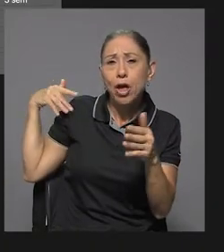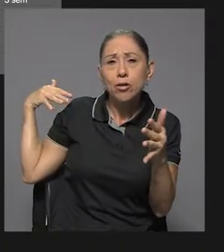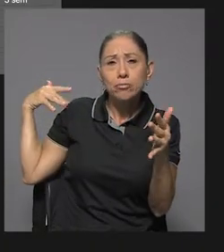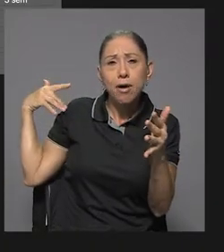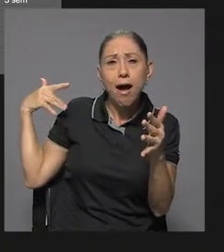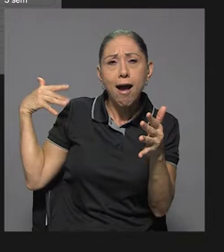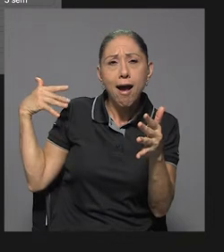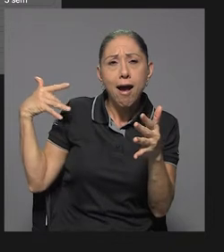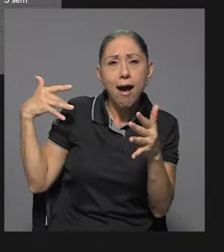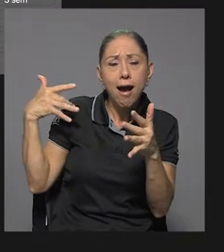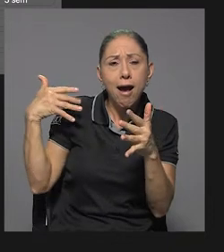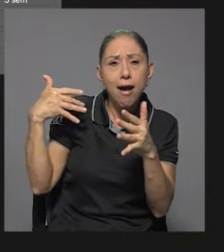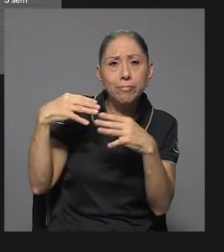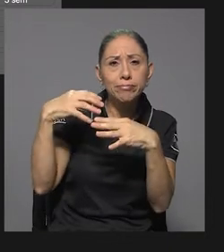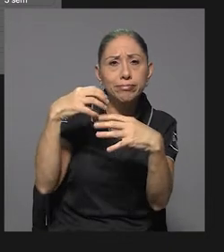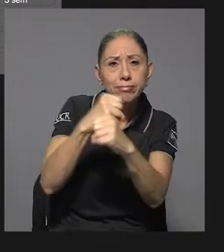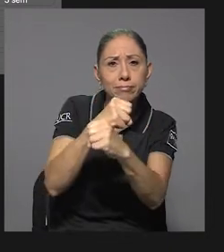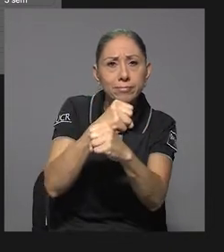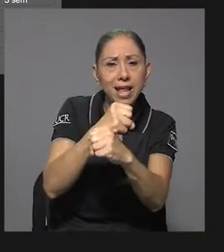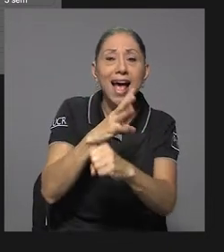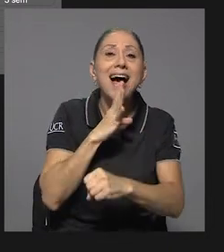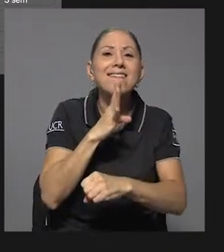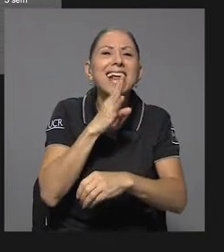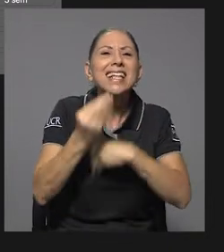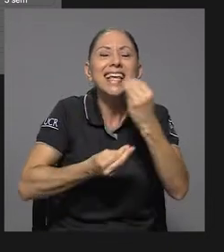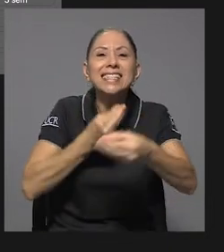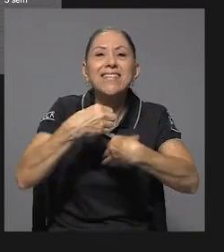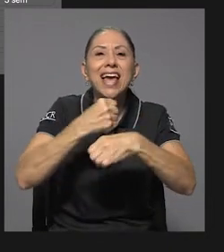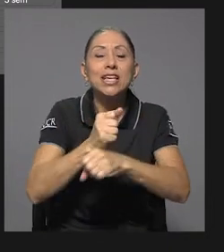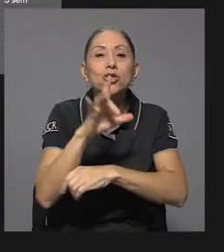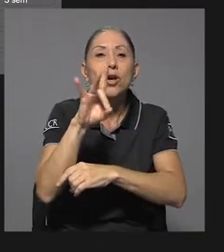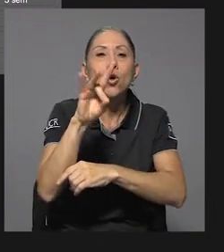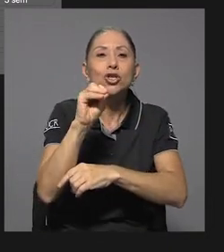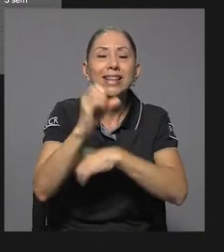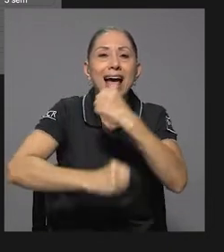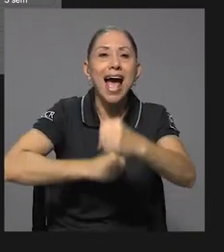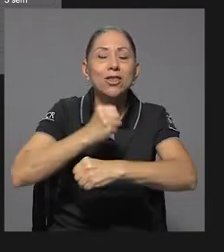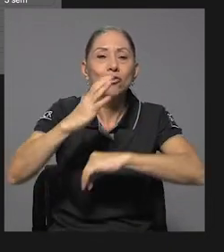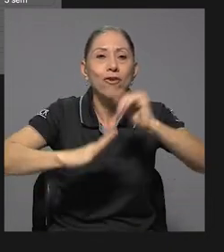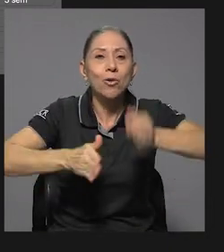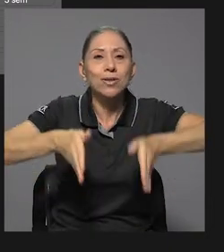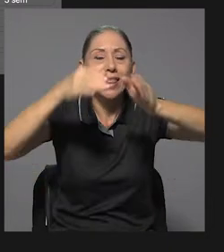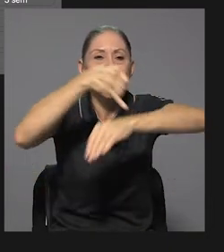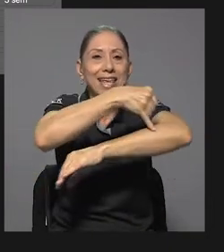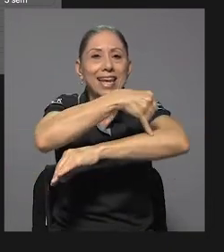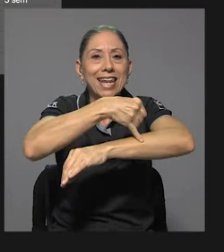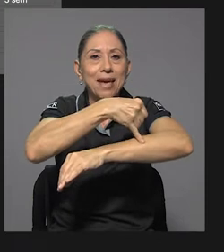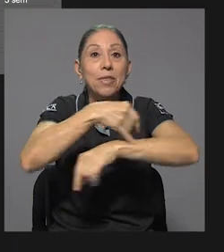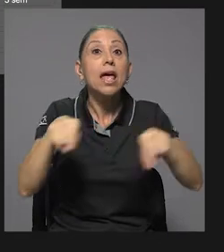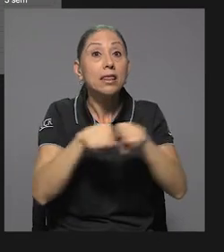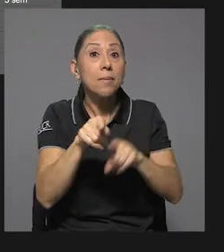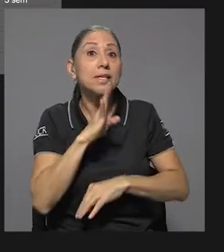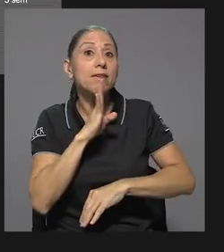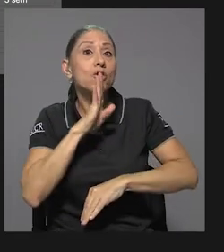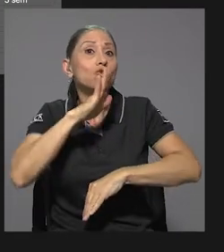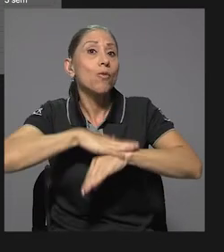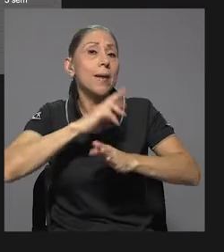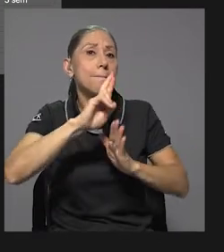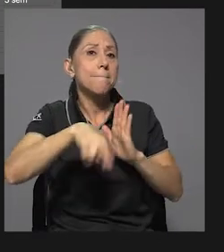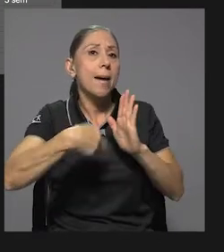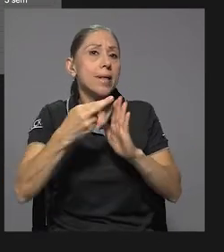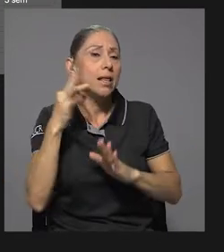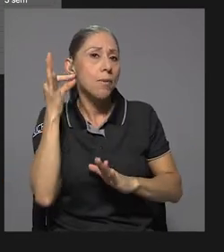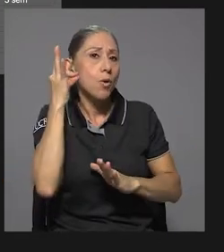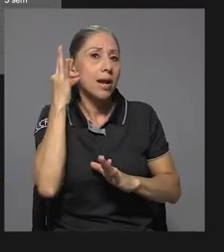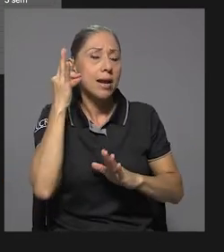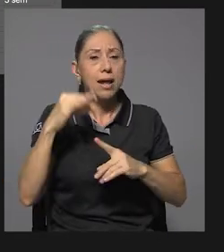también a hablar acerca de qué se había hecho en 80 años de la Facultad de Ingeniería. Además, se destacó el papel de la mujer y los